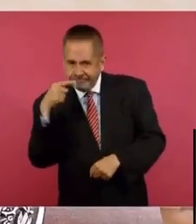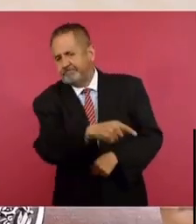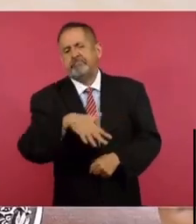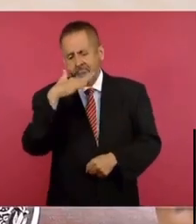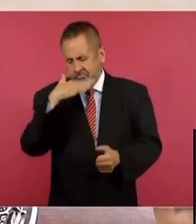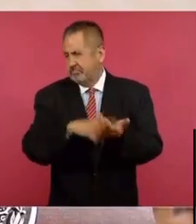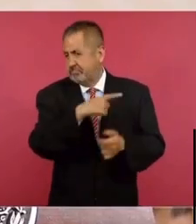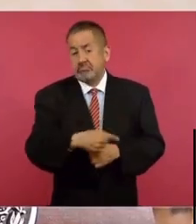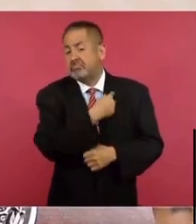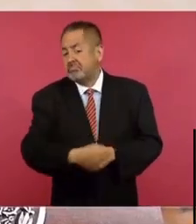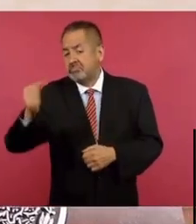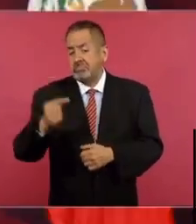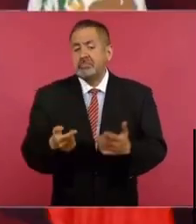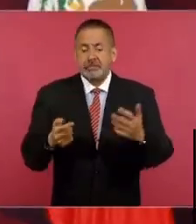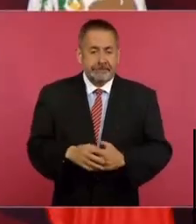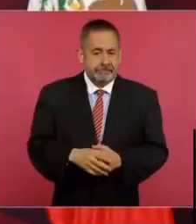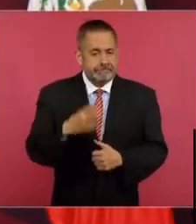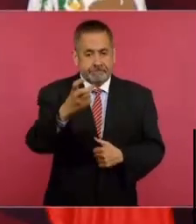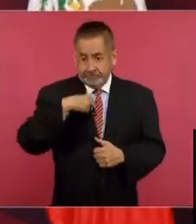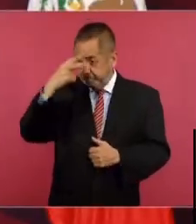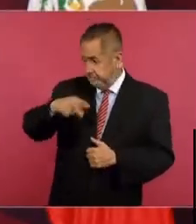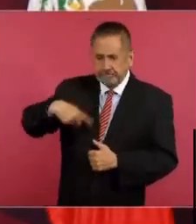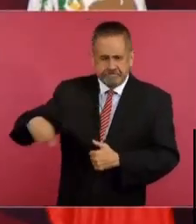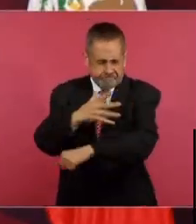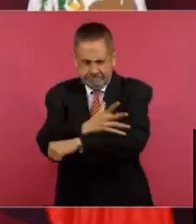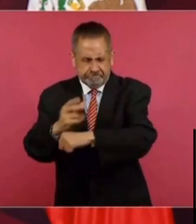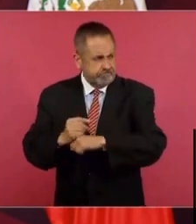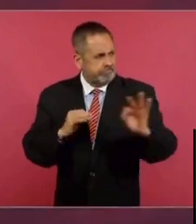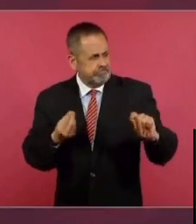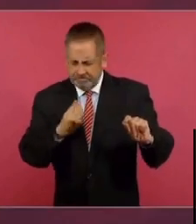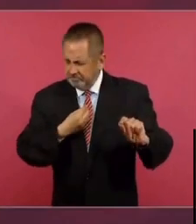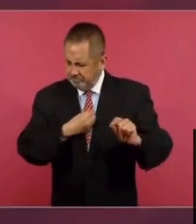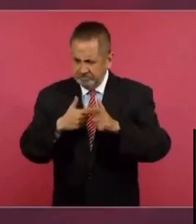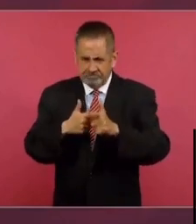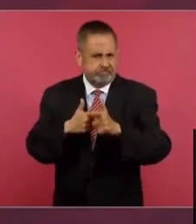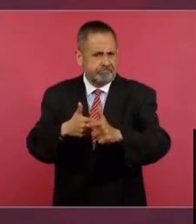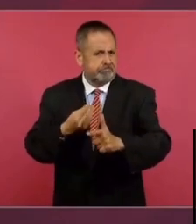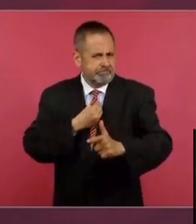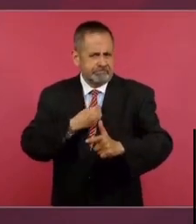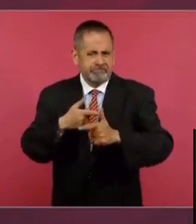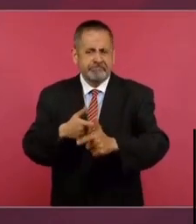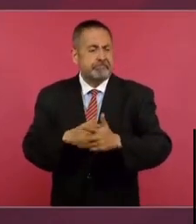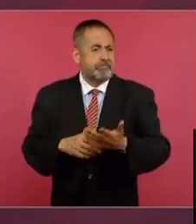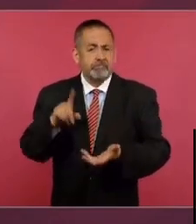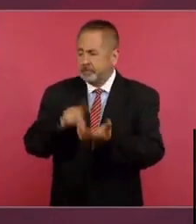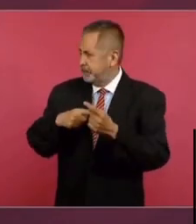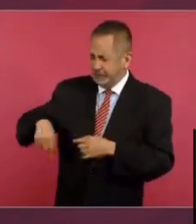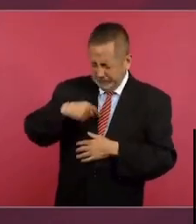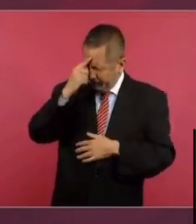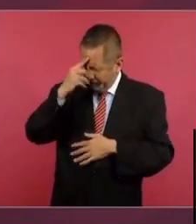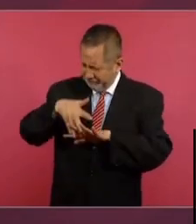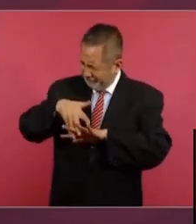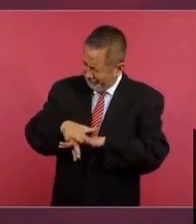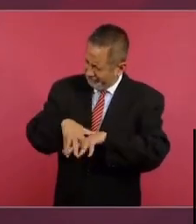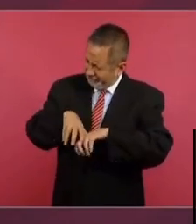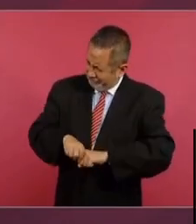es que México ha resistido. Porque en sus raíces profundas